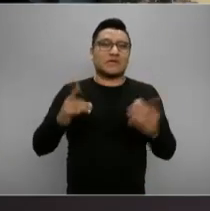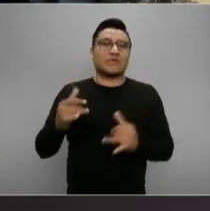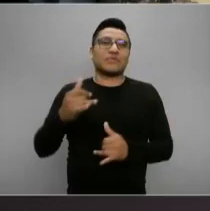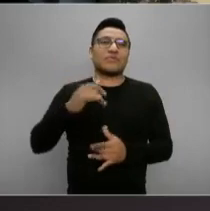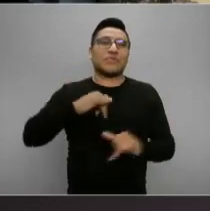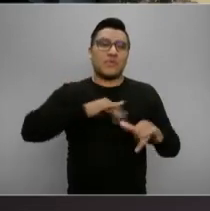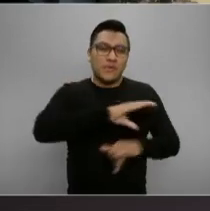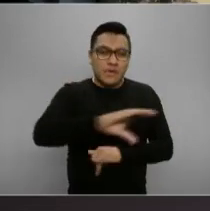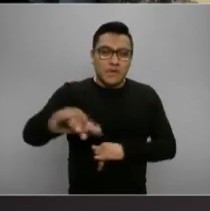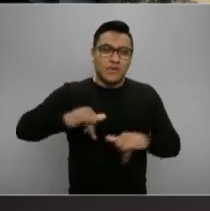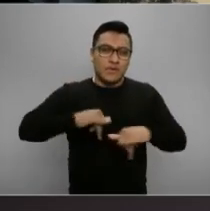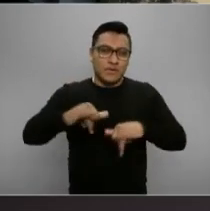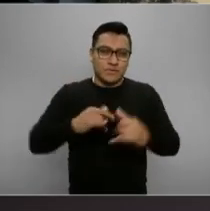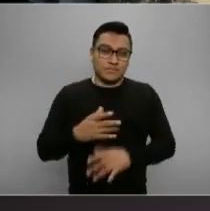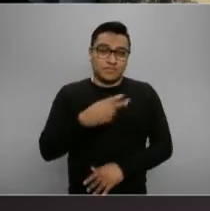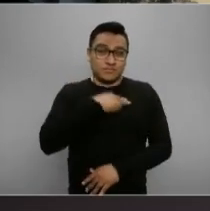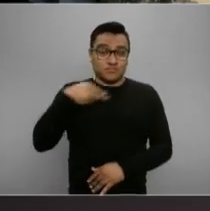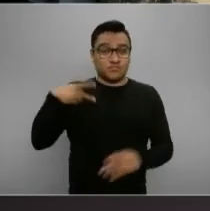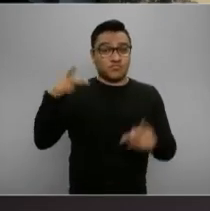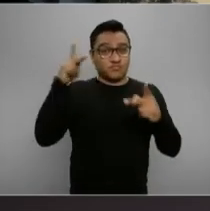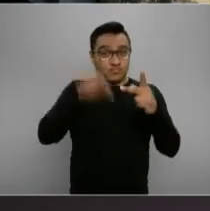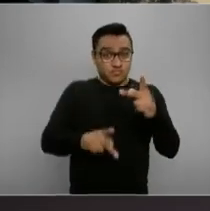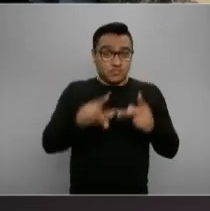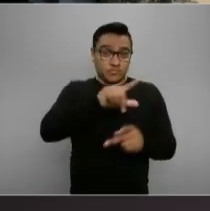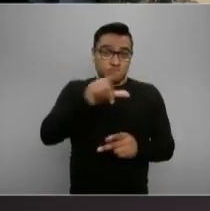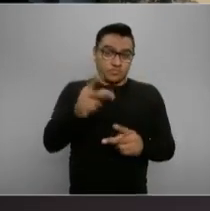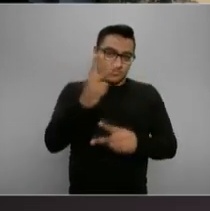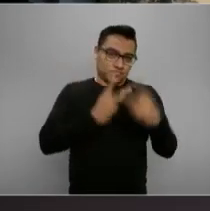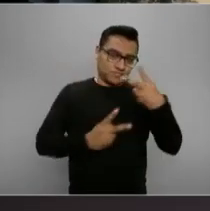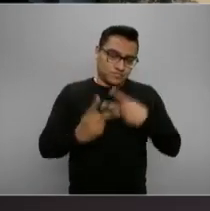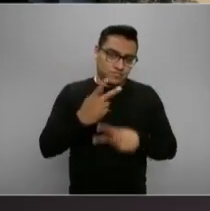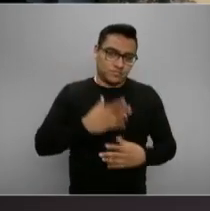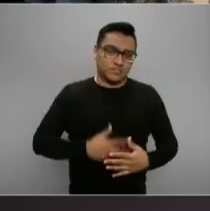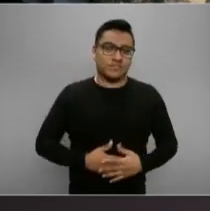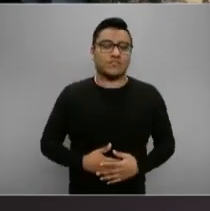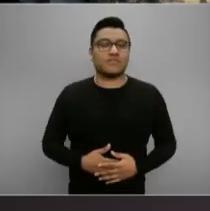Territorial y Urbano. Vamos a ir una pausa y volvemos enseguida.